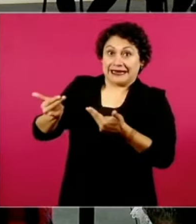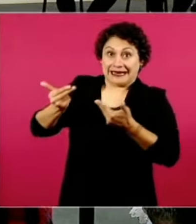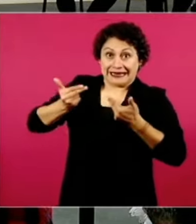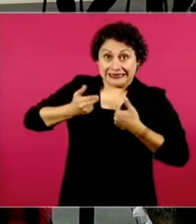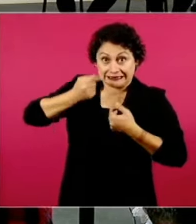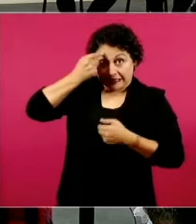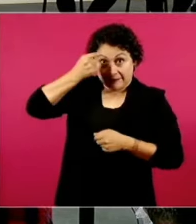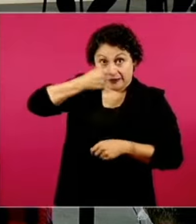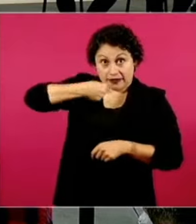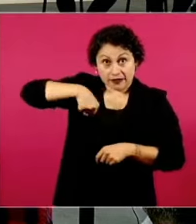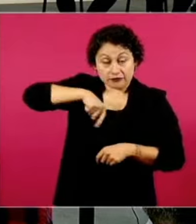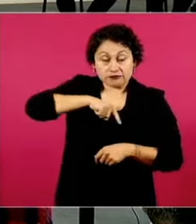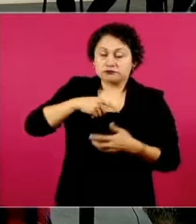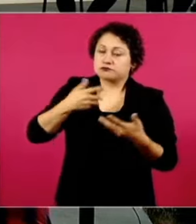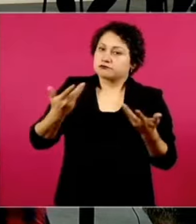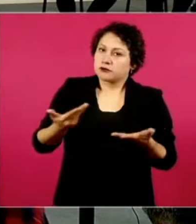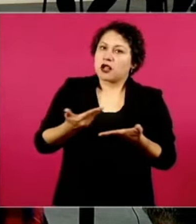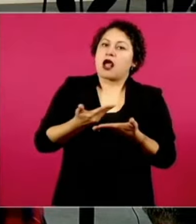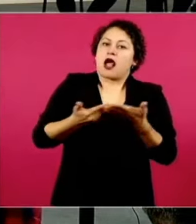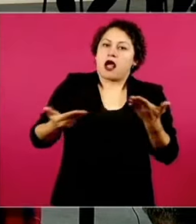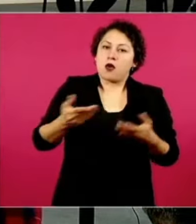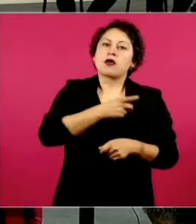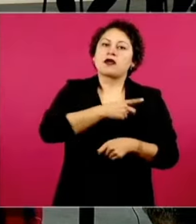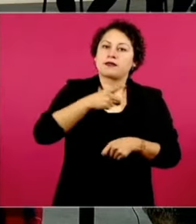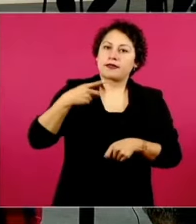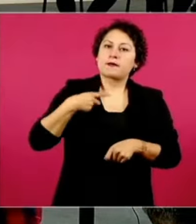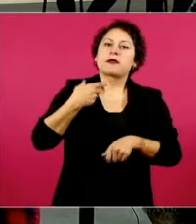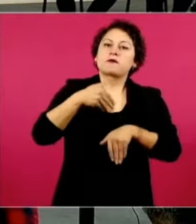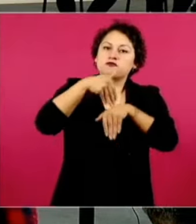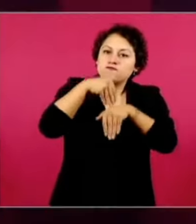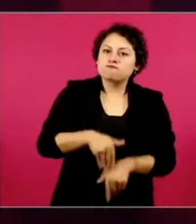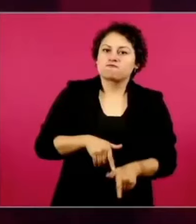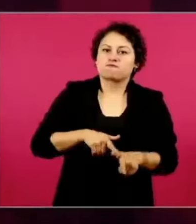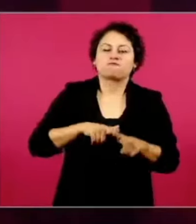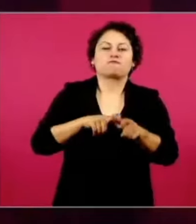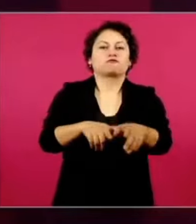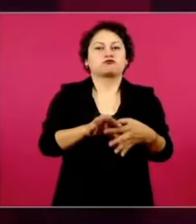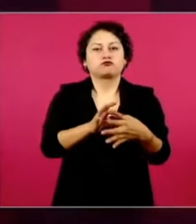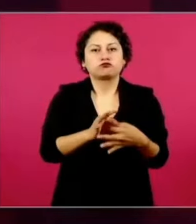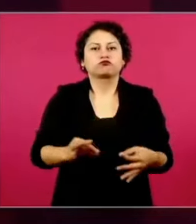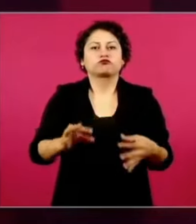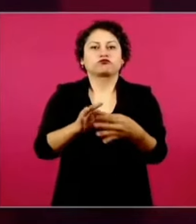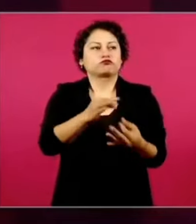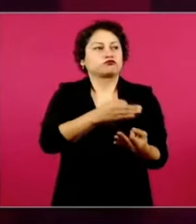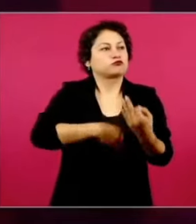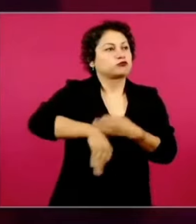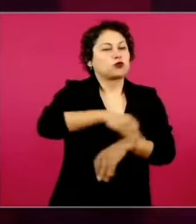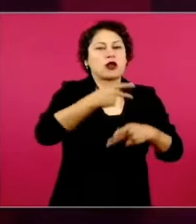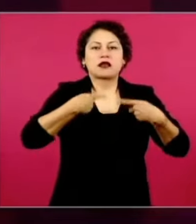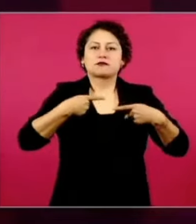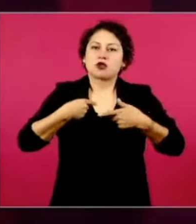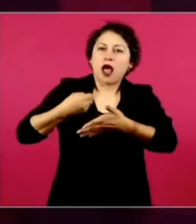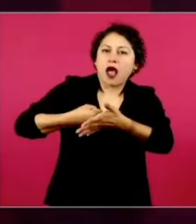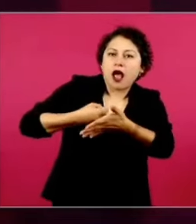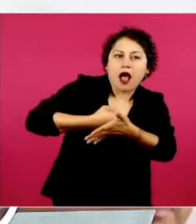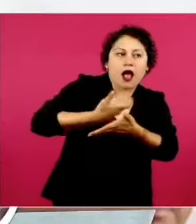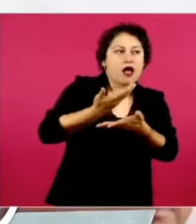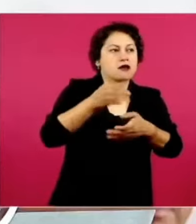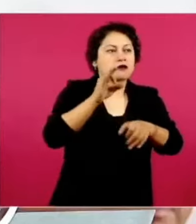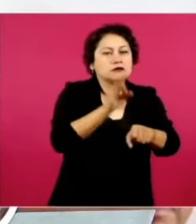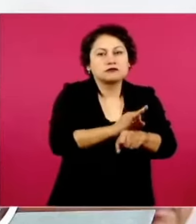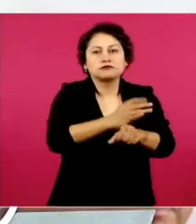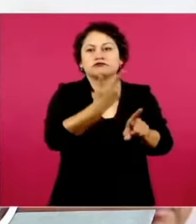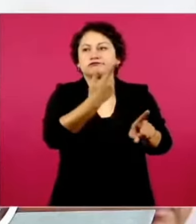comunicadores, las comunicadoras, los activistas, los activistas, los educadores para la transformación.